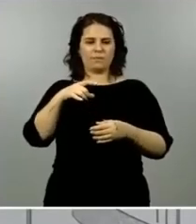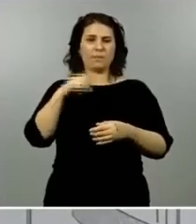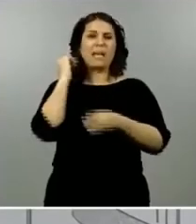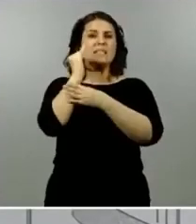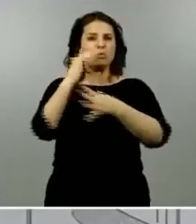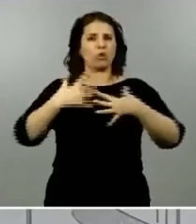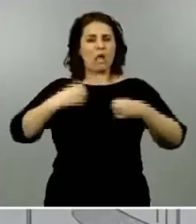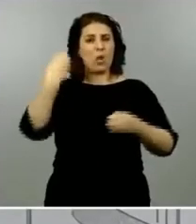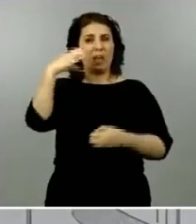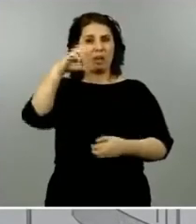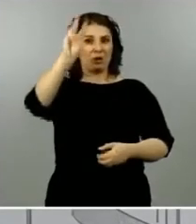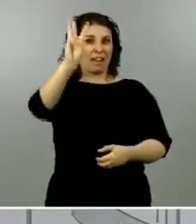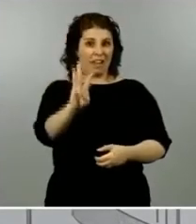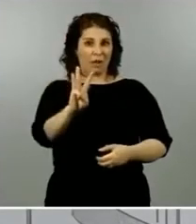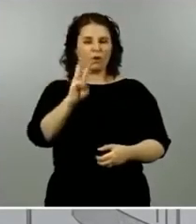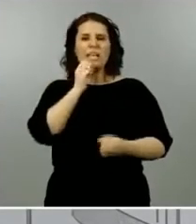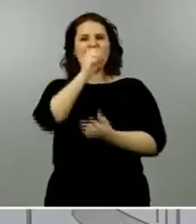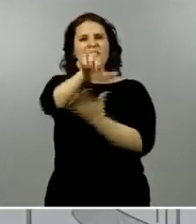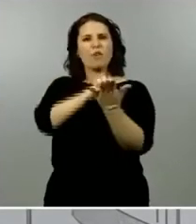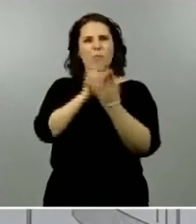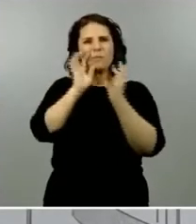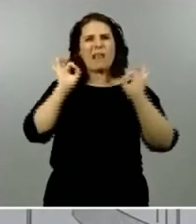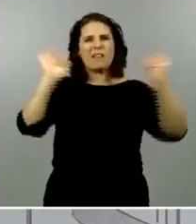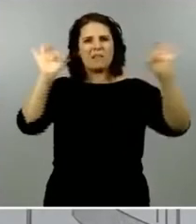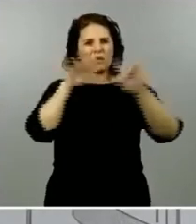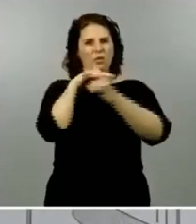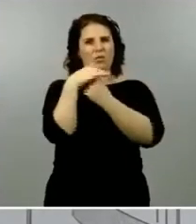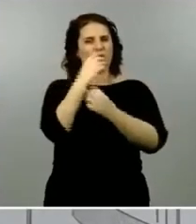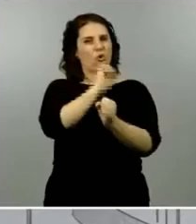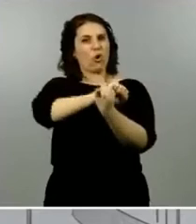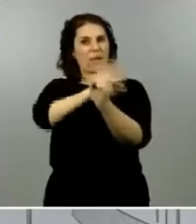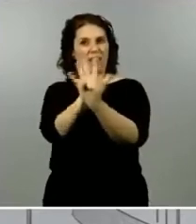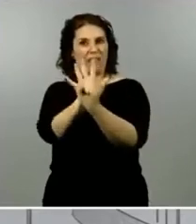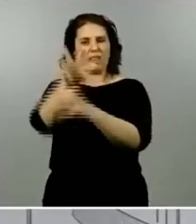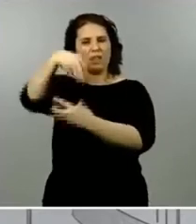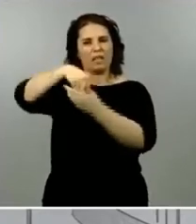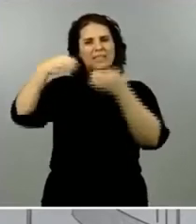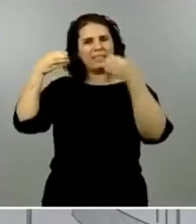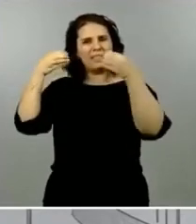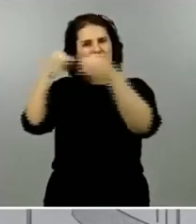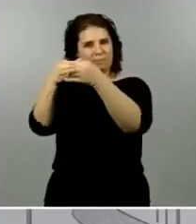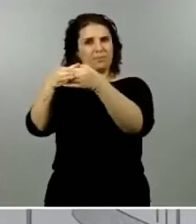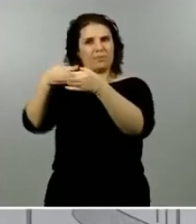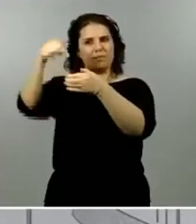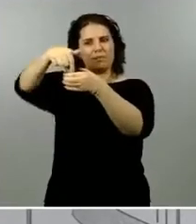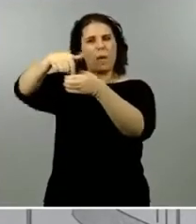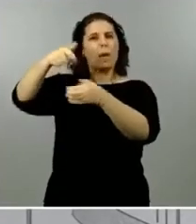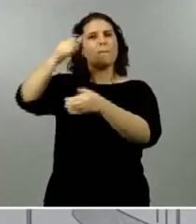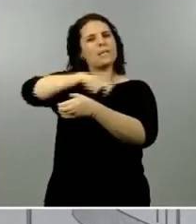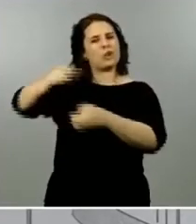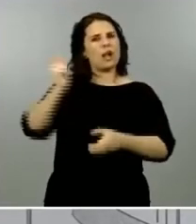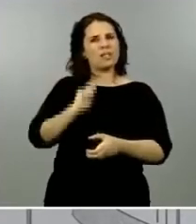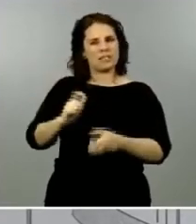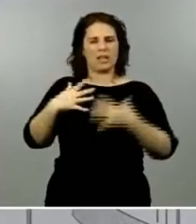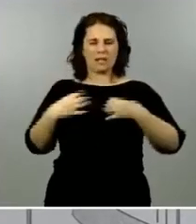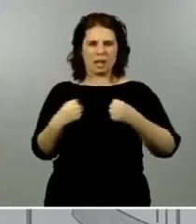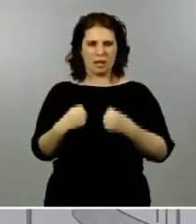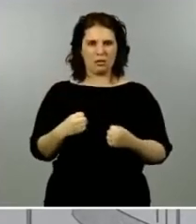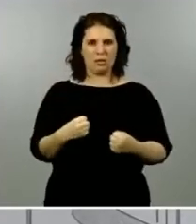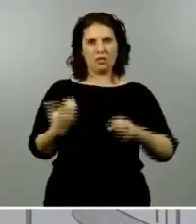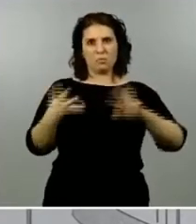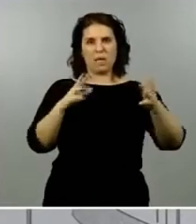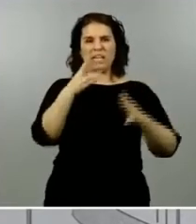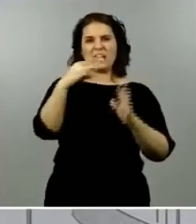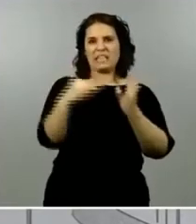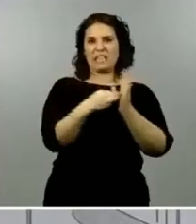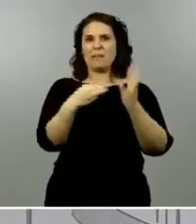específico sobre la situación de COVID en el personal sanitario en España que revela que unos 30.700 casos notificados a la